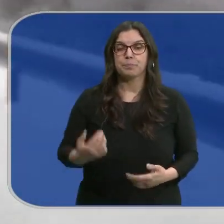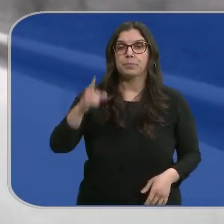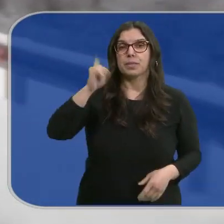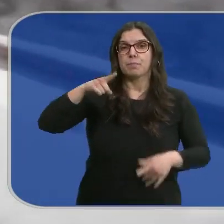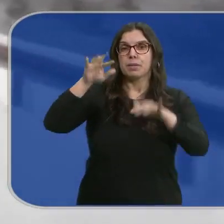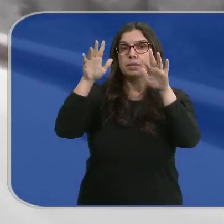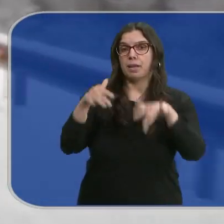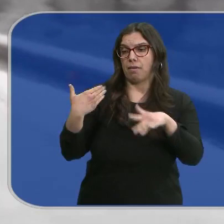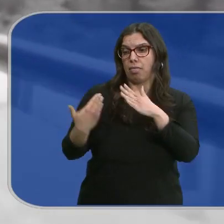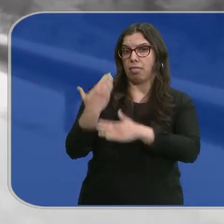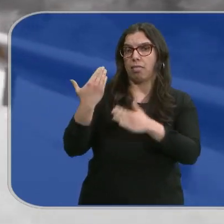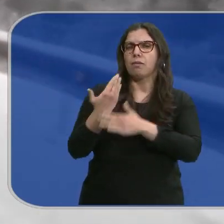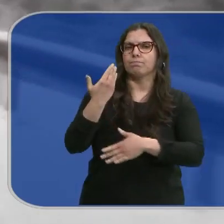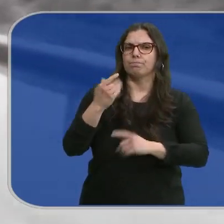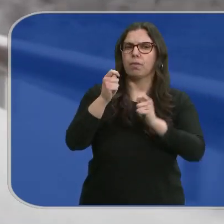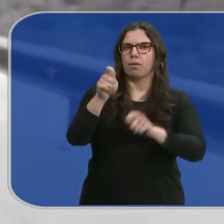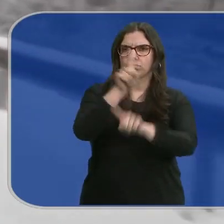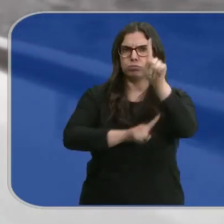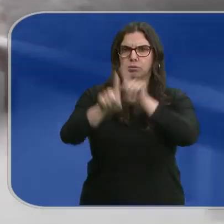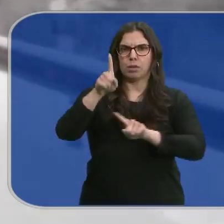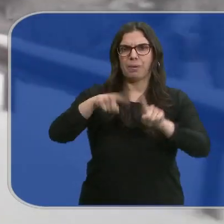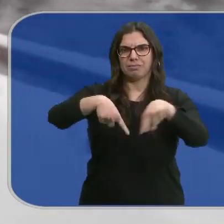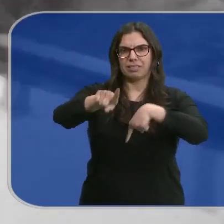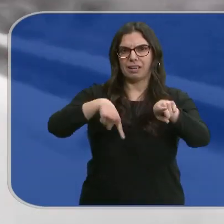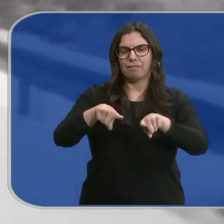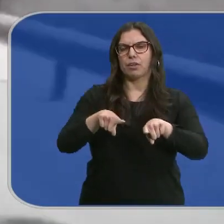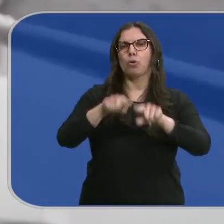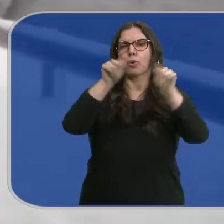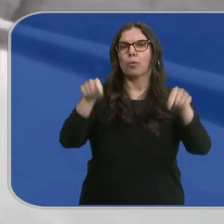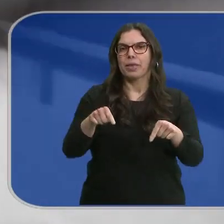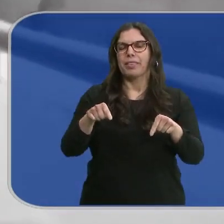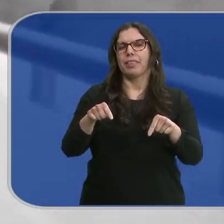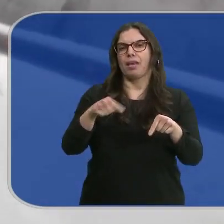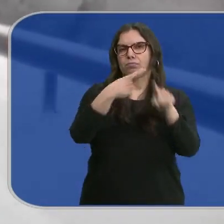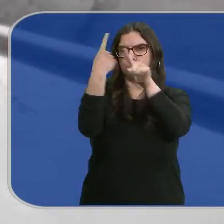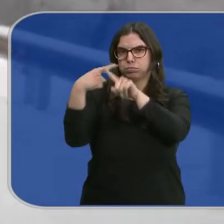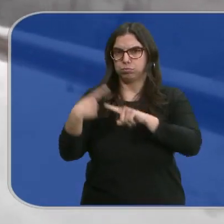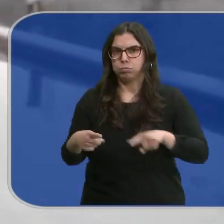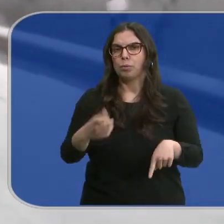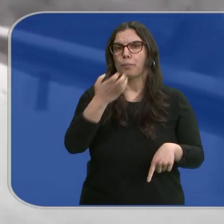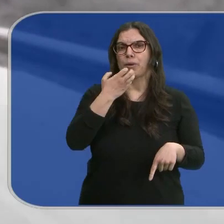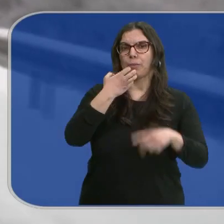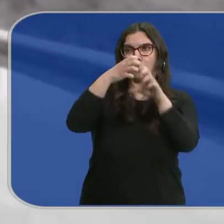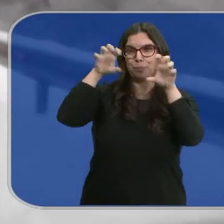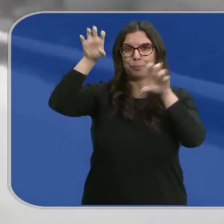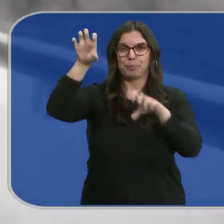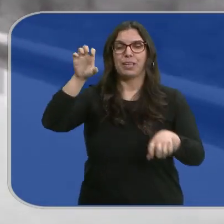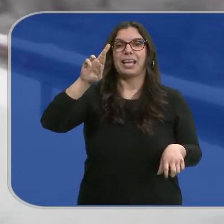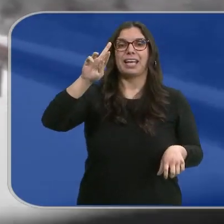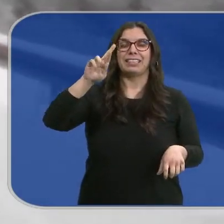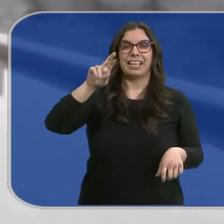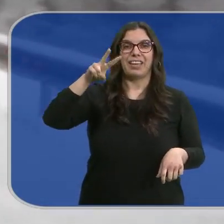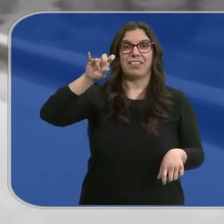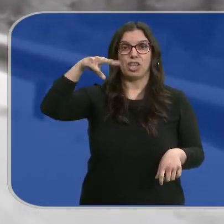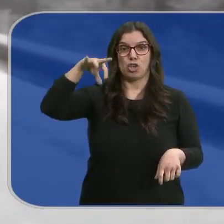También la nieve caída en las últimas horas está complicando el tráfico en varios puntos de las provincias de la región, como en el condado de Treviño, en Burgos. La